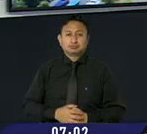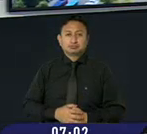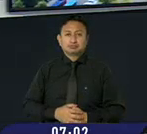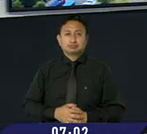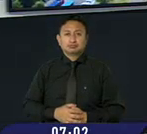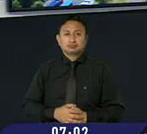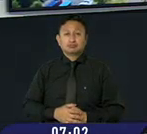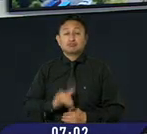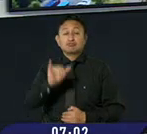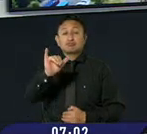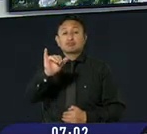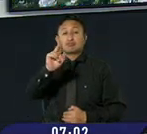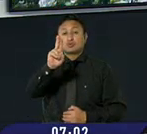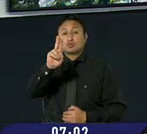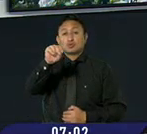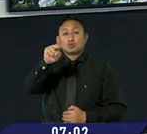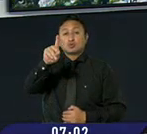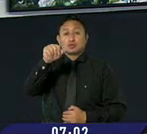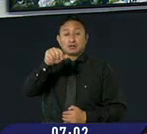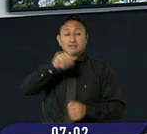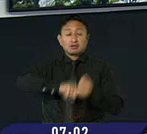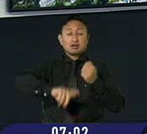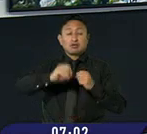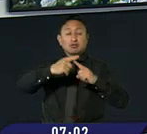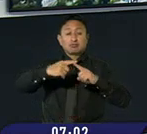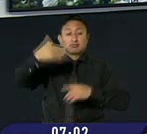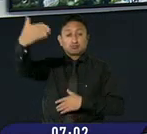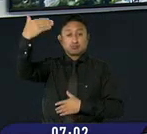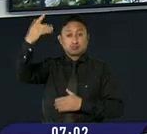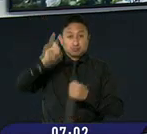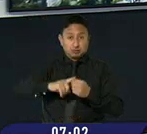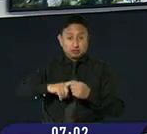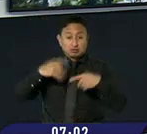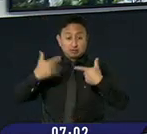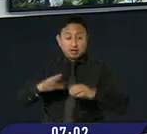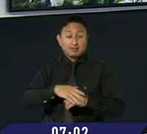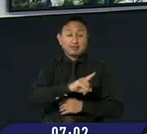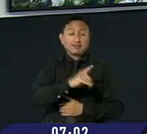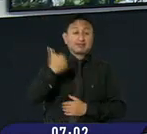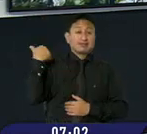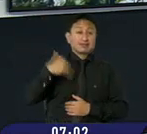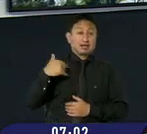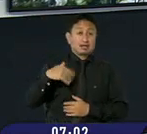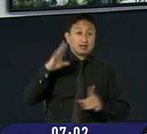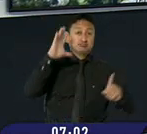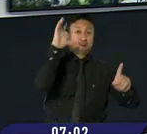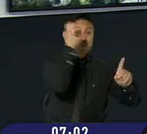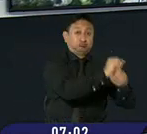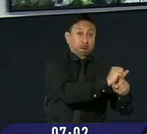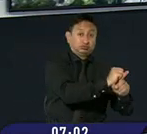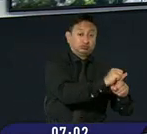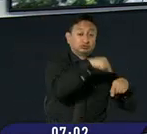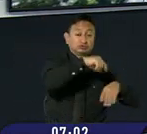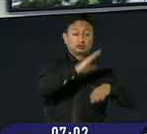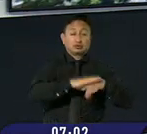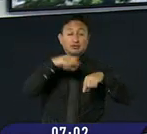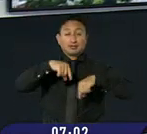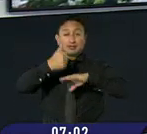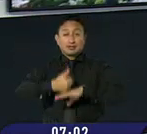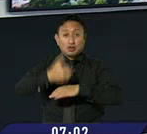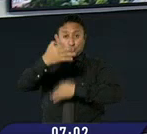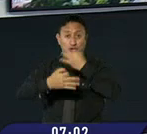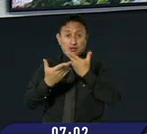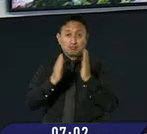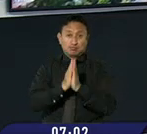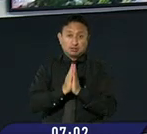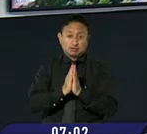Y Sebastián Yunda, hijo del exalcalde de Quito, Jorge Yunda, fue detenido en Argentina por pedido de la justicia ecuatoriana, por lo que